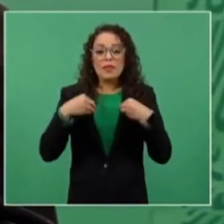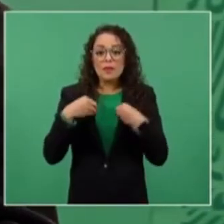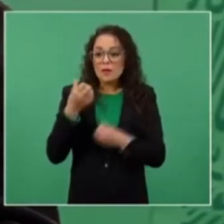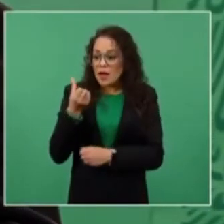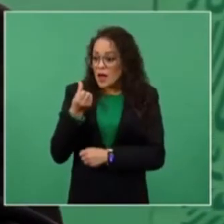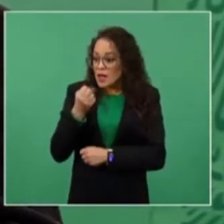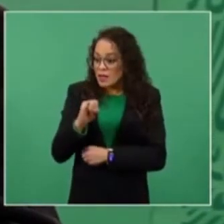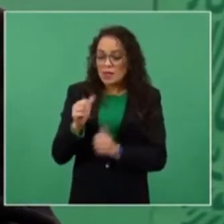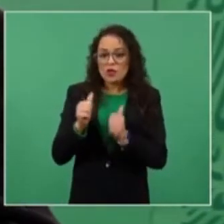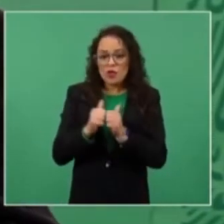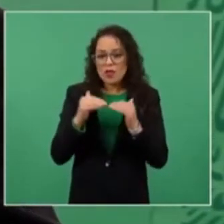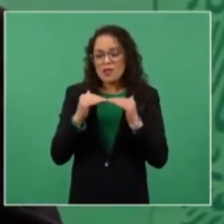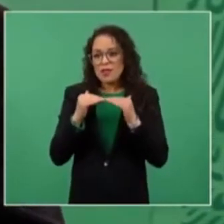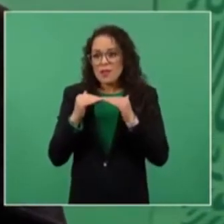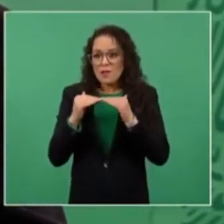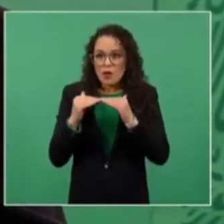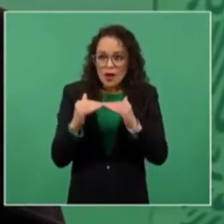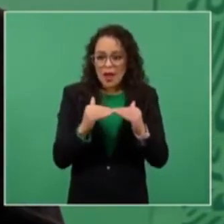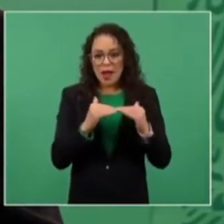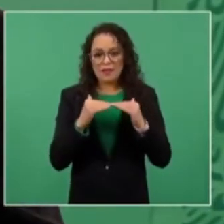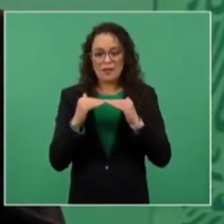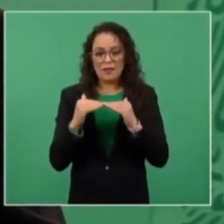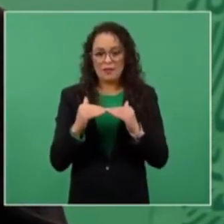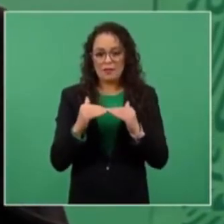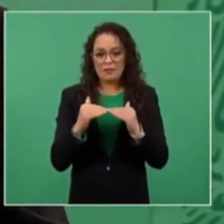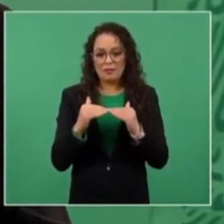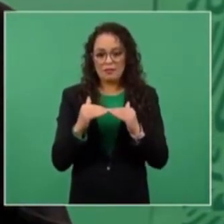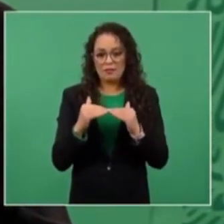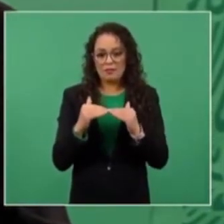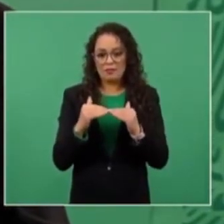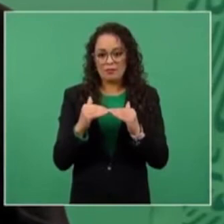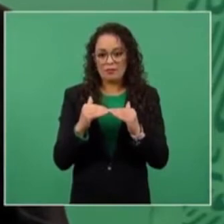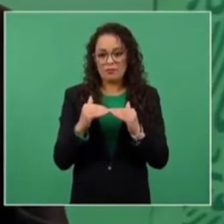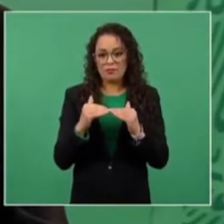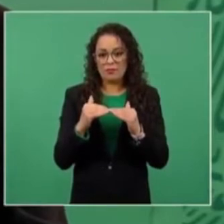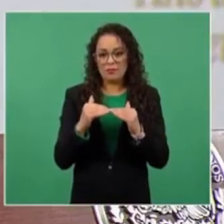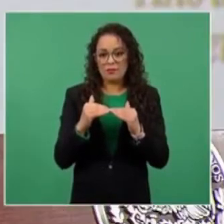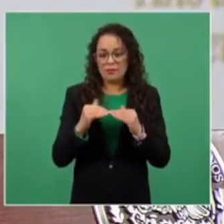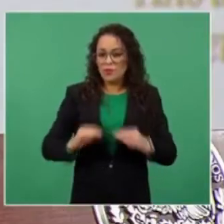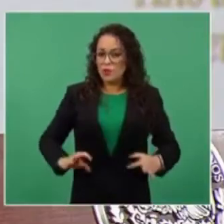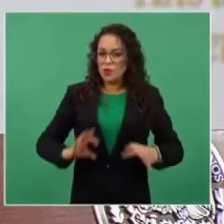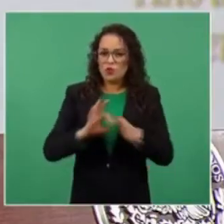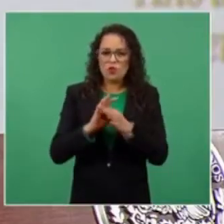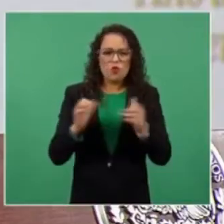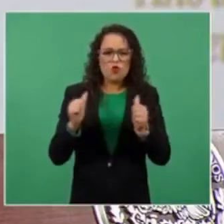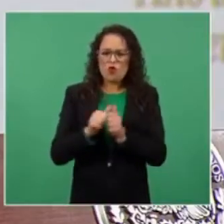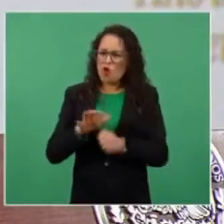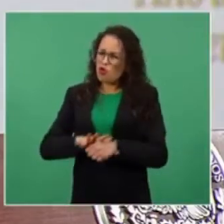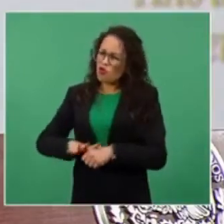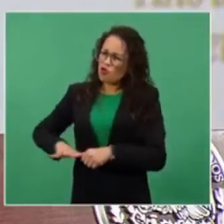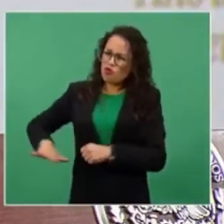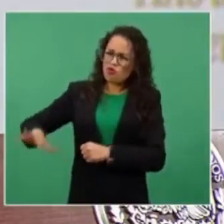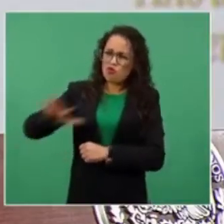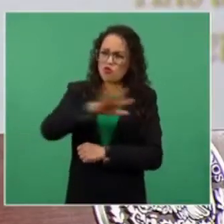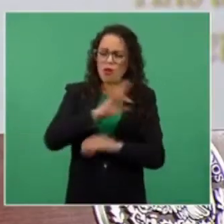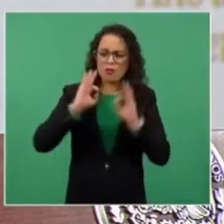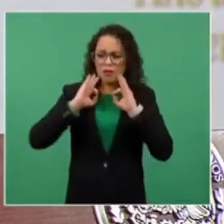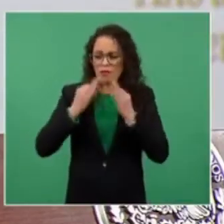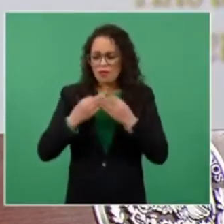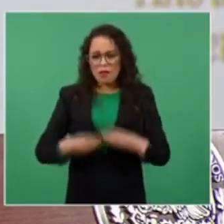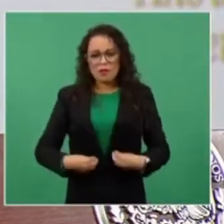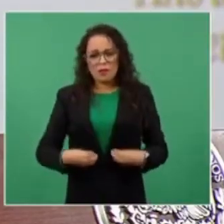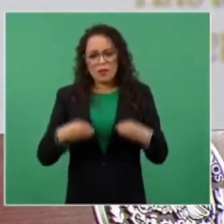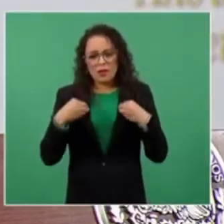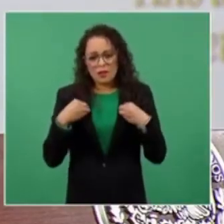que tiene que ver con todos los órdenes de la vida pública es democracia en el